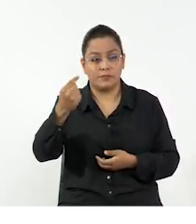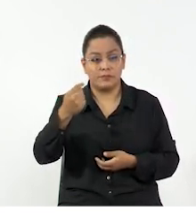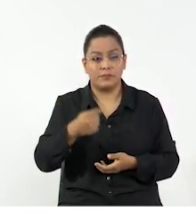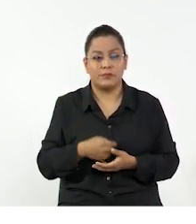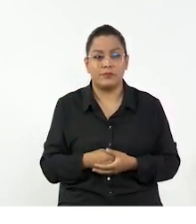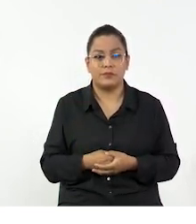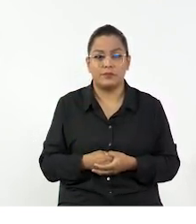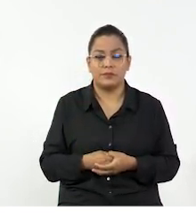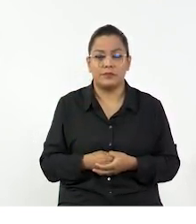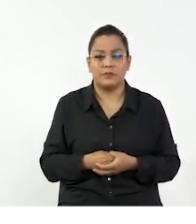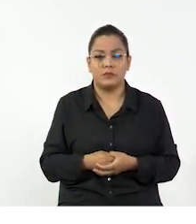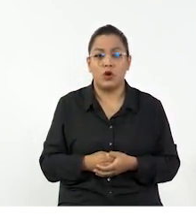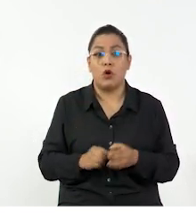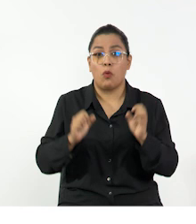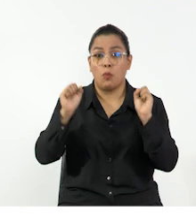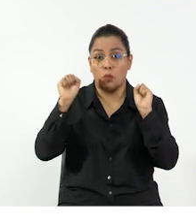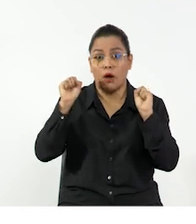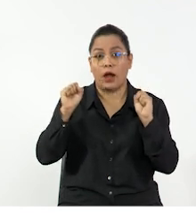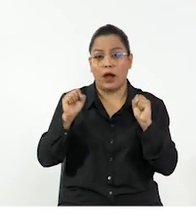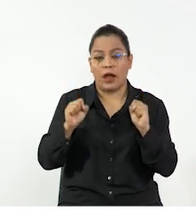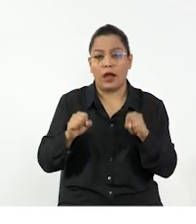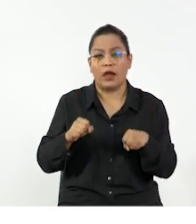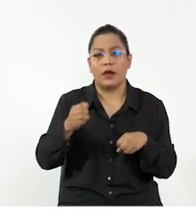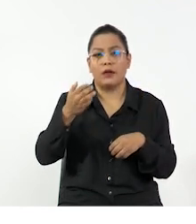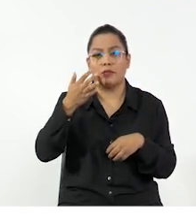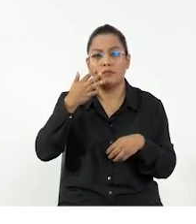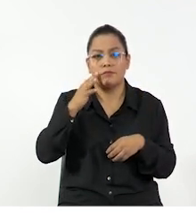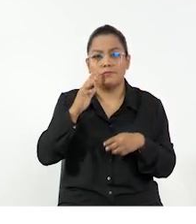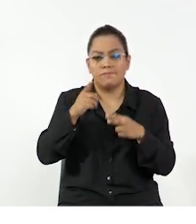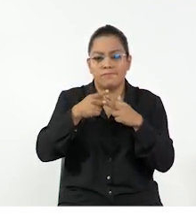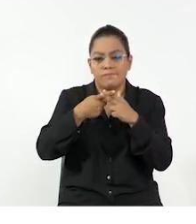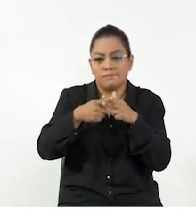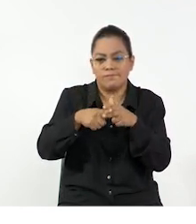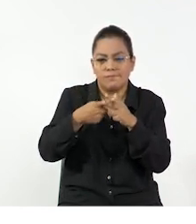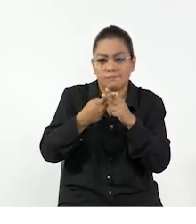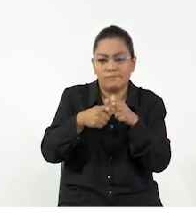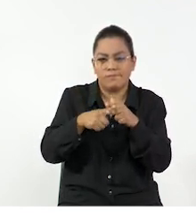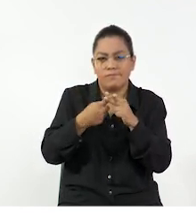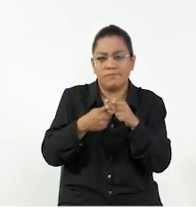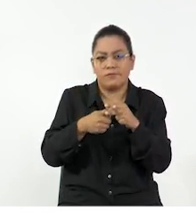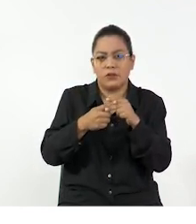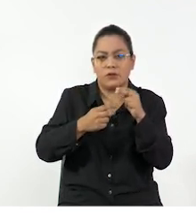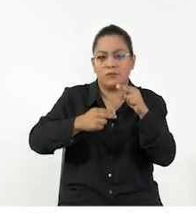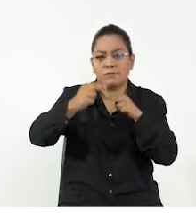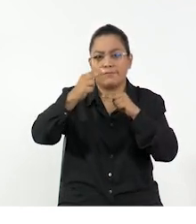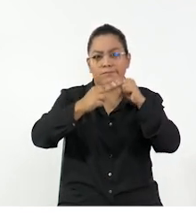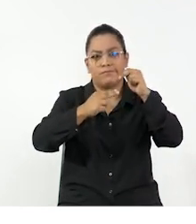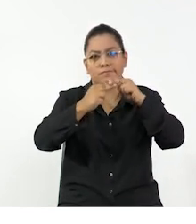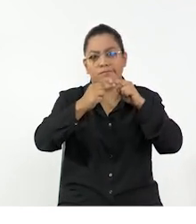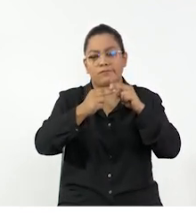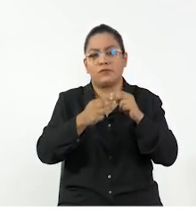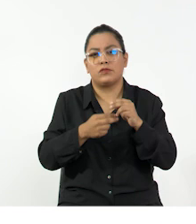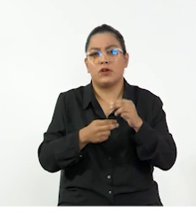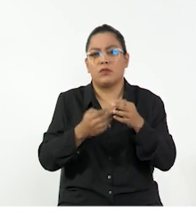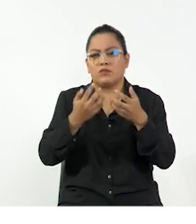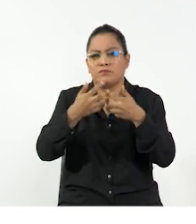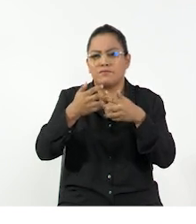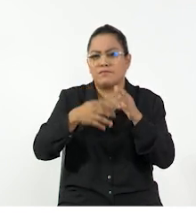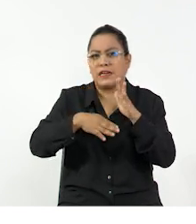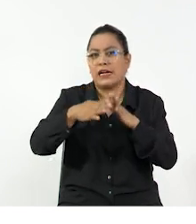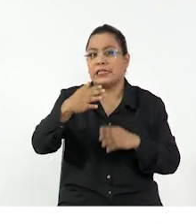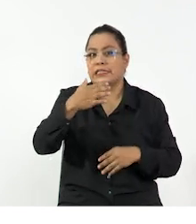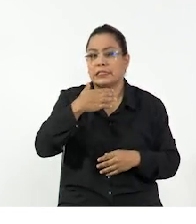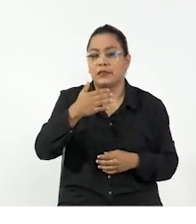que nosotros vemos descritas en la parte izquierda, permiten, a través de un engranaje prediseñado, construir